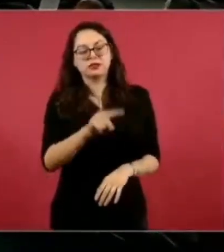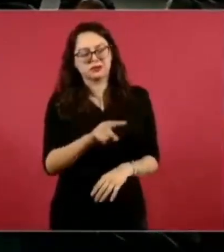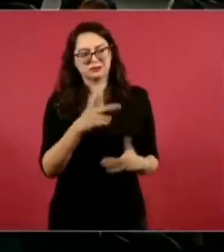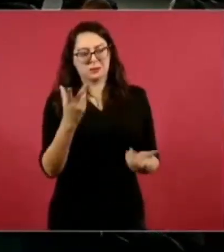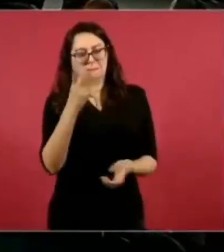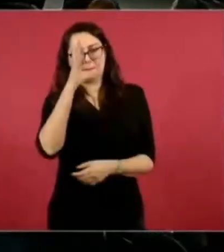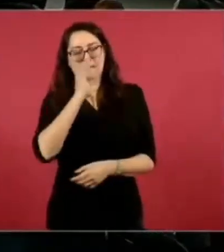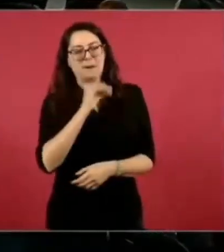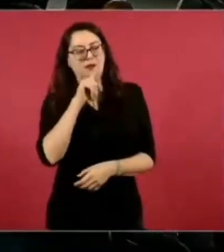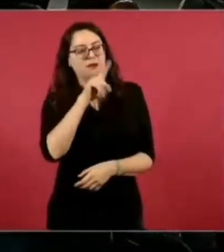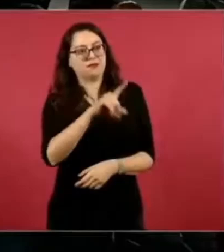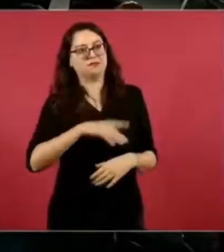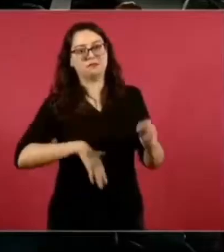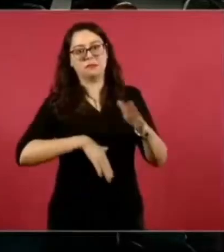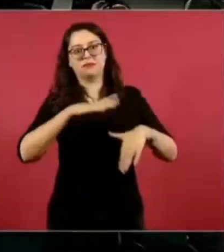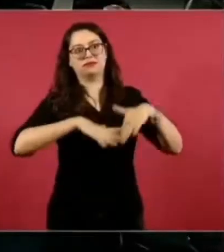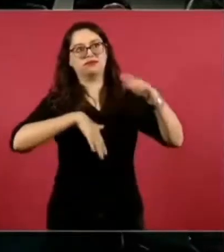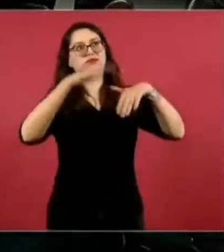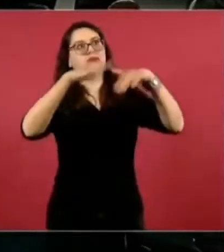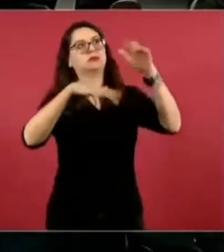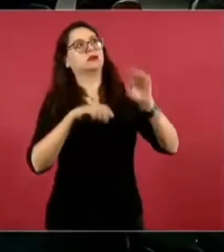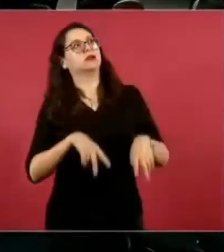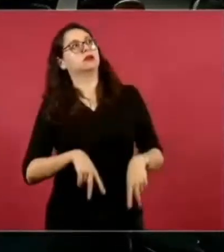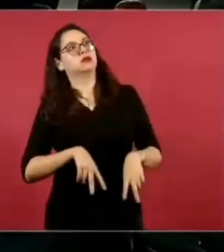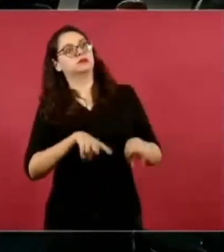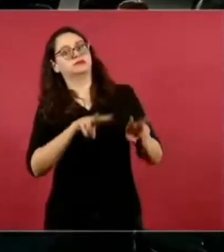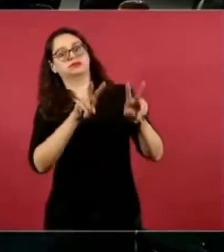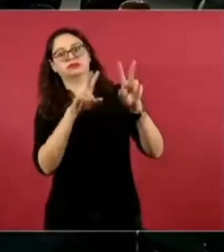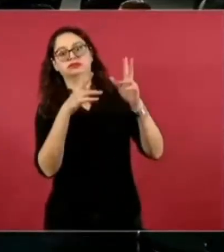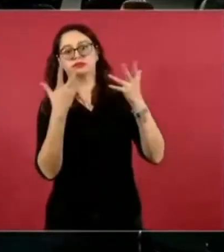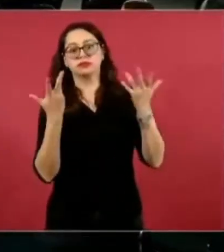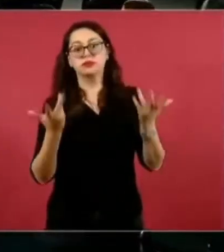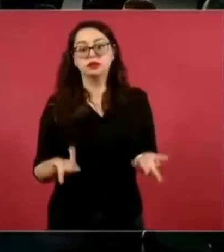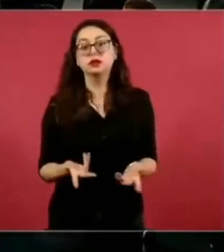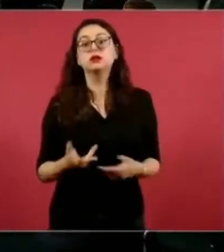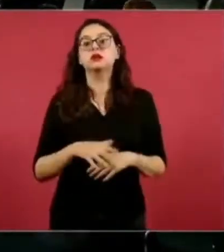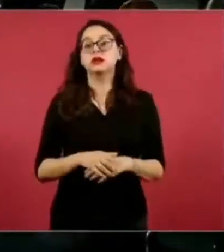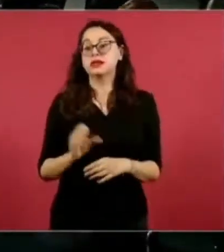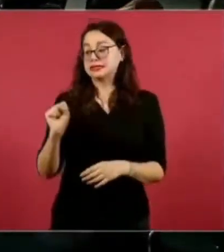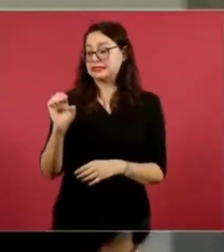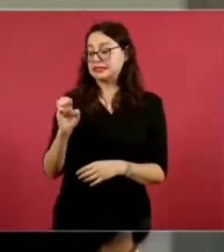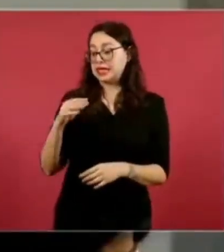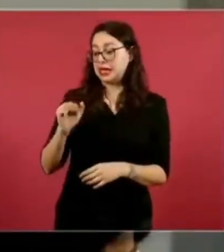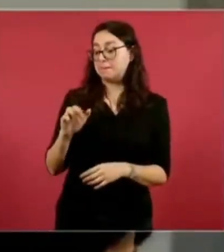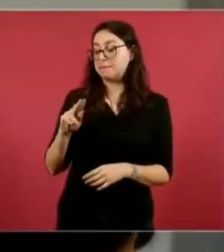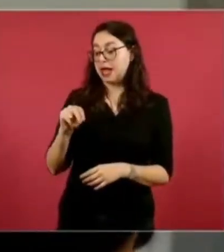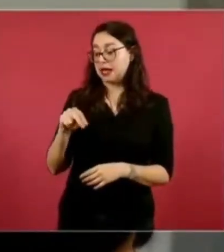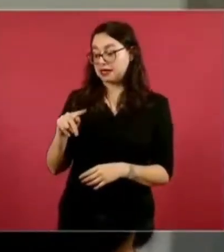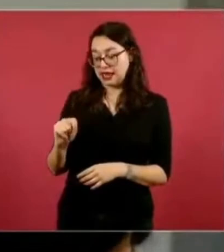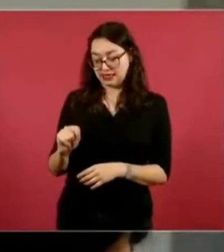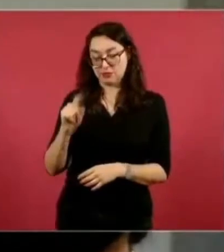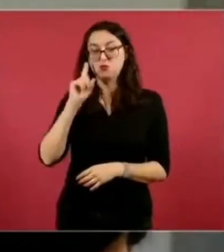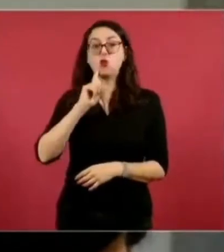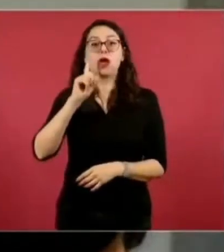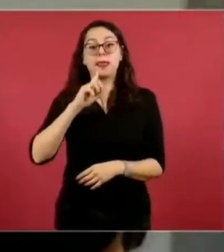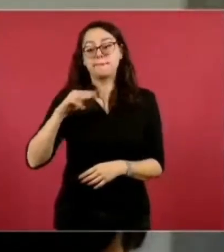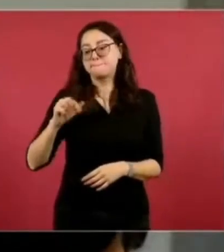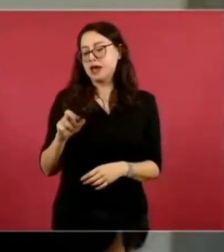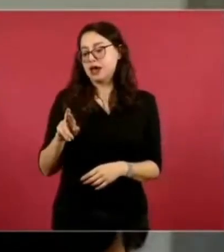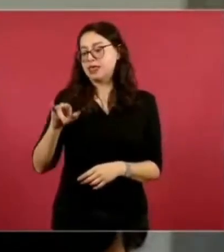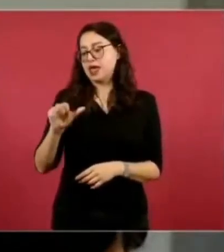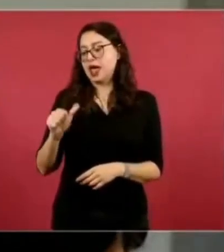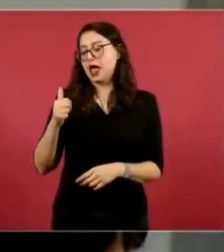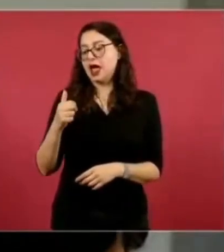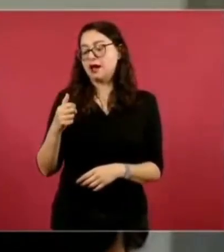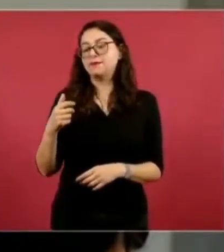densidad permitida de la mano de María Luisa Albores y funcionarios de Semarnat, se ha logrado avanzar hasta llegar a la